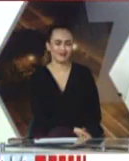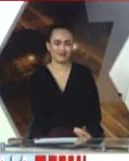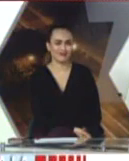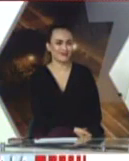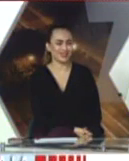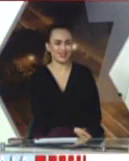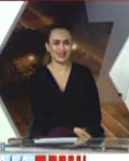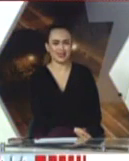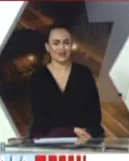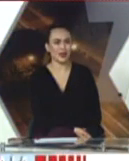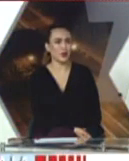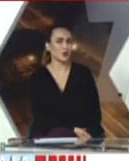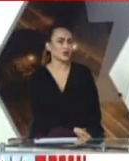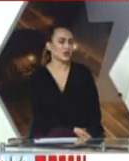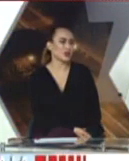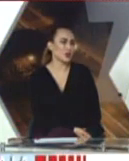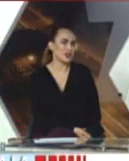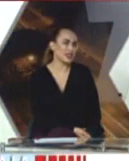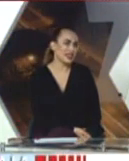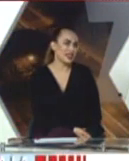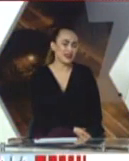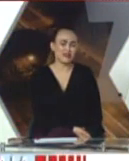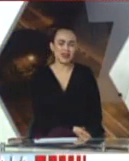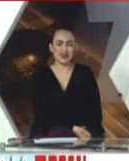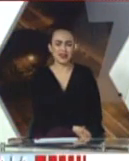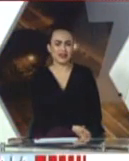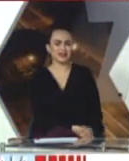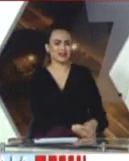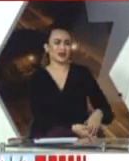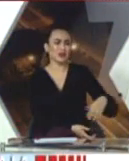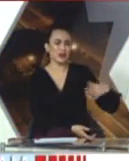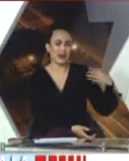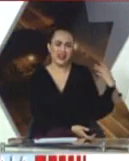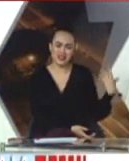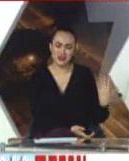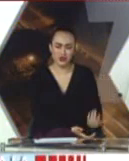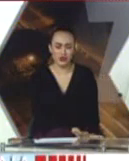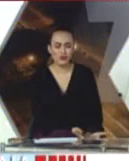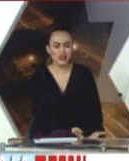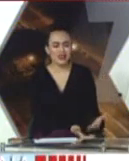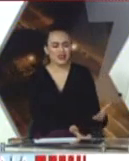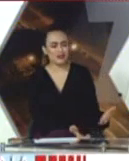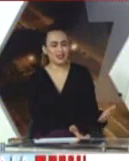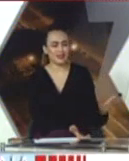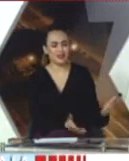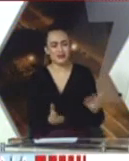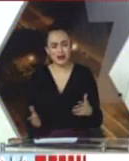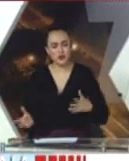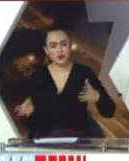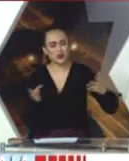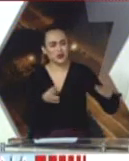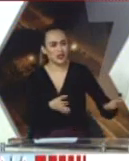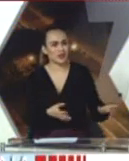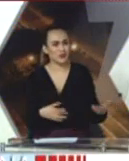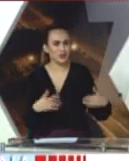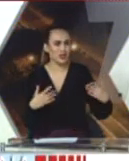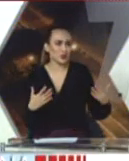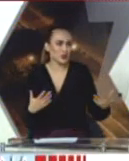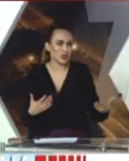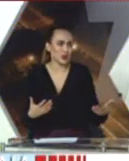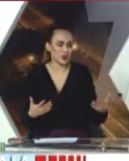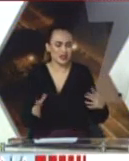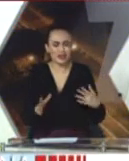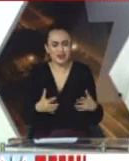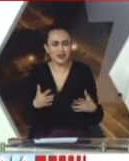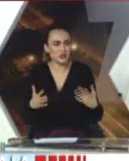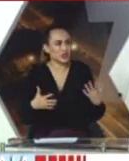cosa increíble, Increíble. Y cómo los centros comerciales también se aglomeraban, Julio. Y mira, también vámonos a otro ejemplo, Estados